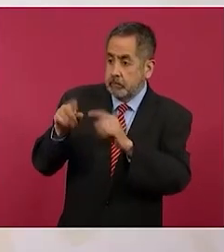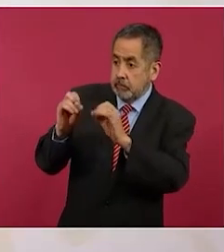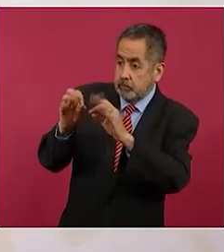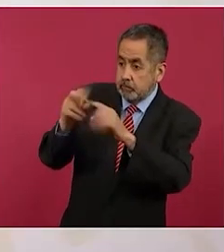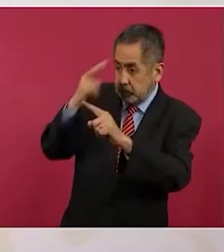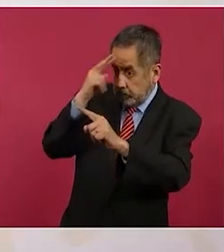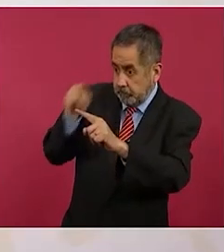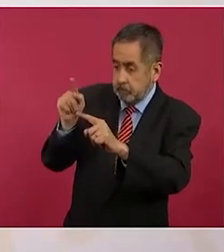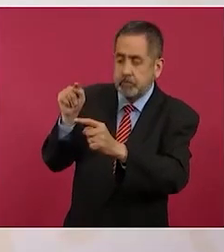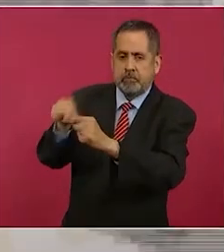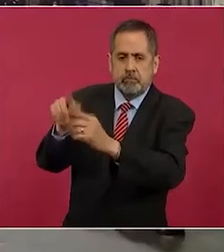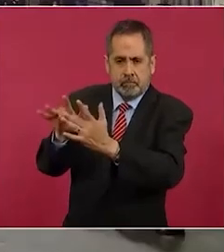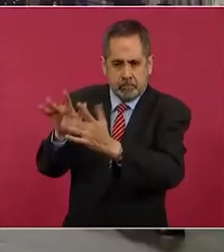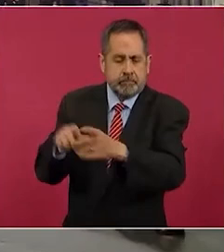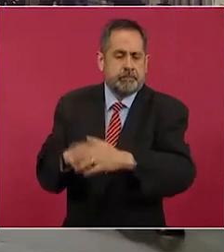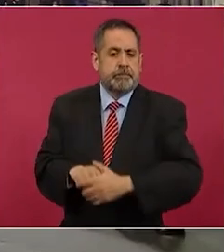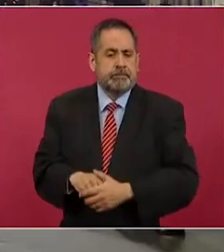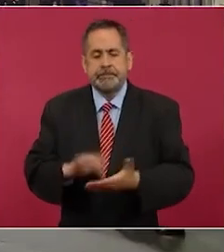Muchas gracias, presidente.